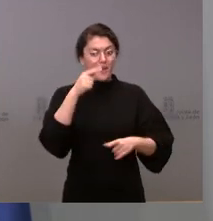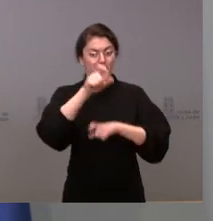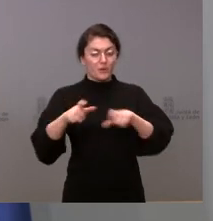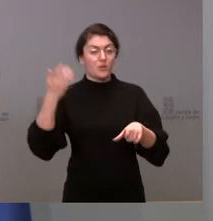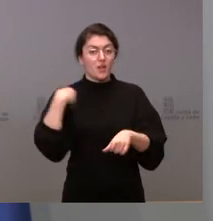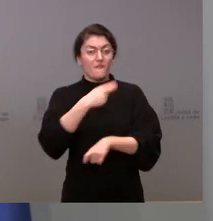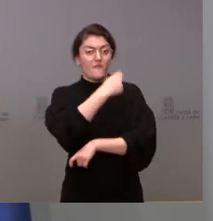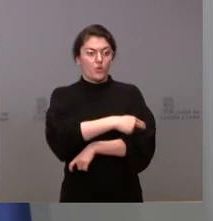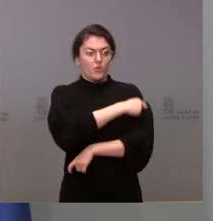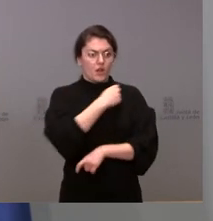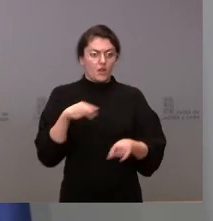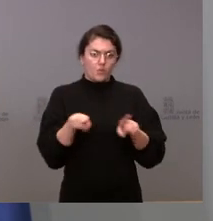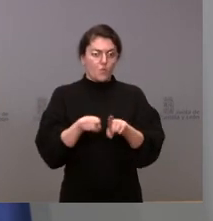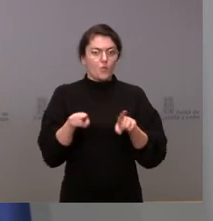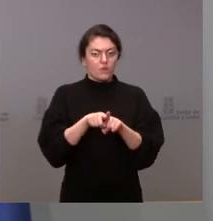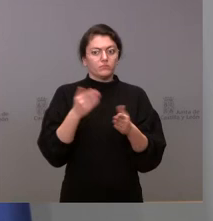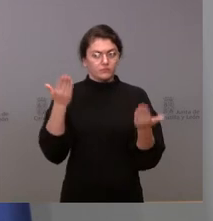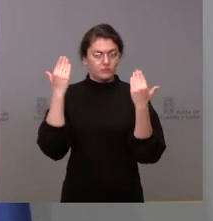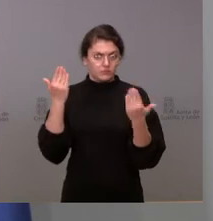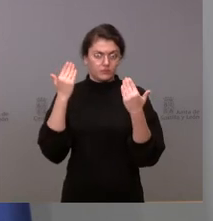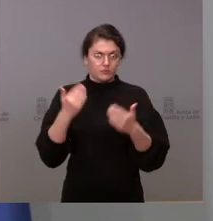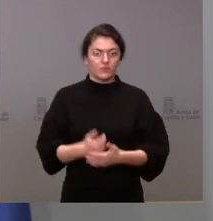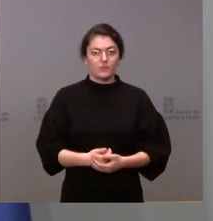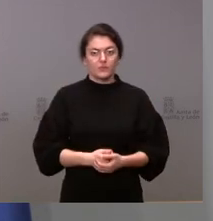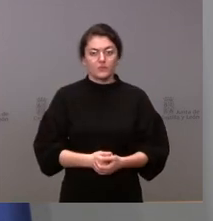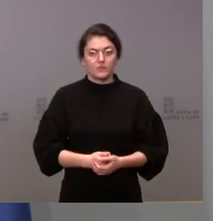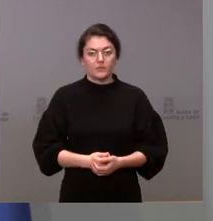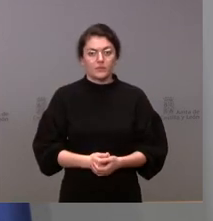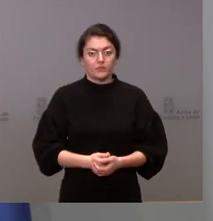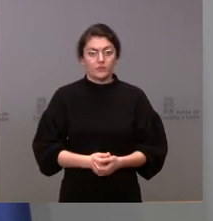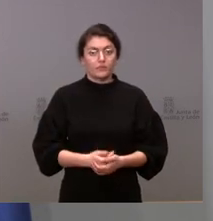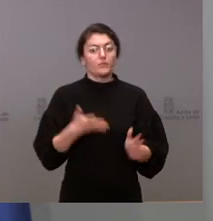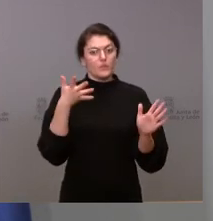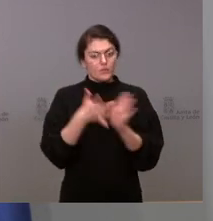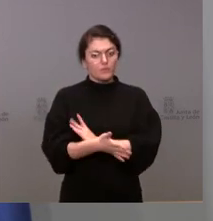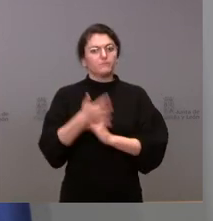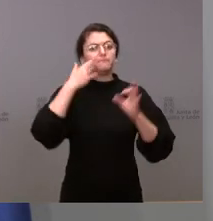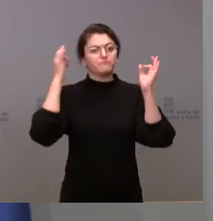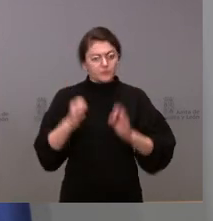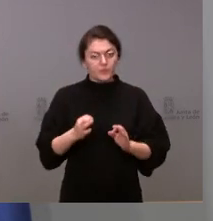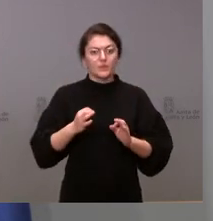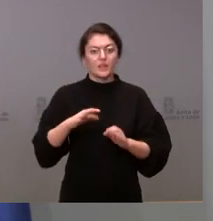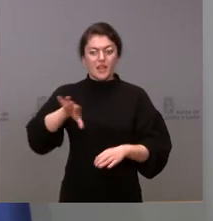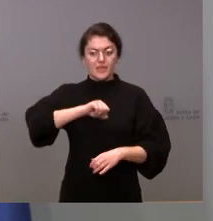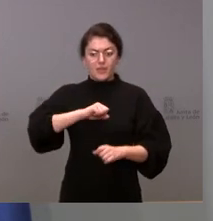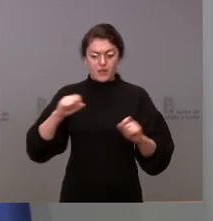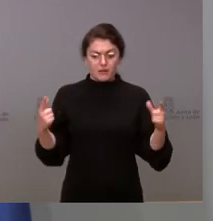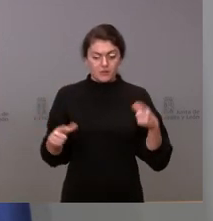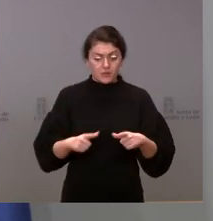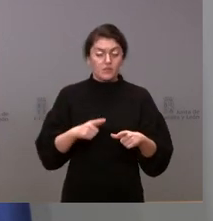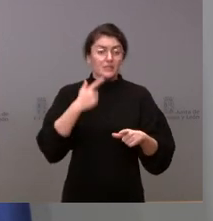reconocimiento que queremos hacer constatamos este descenso de la incidencia yo no me atrevería a constatar el fin de la tercera ola